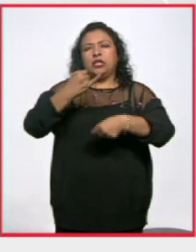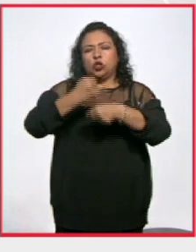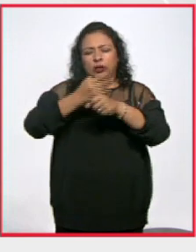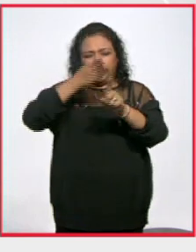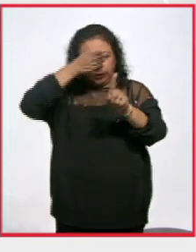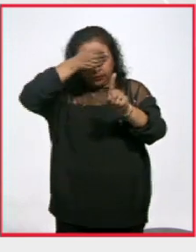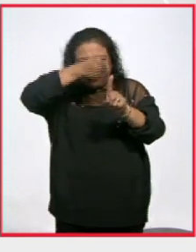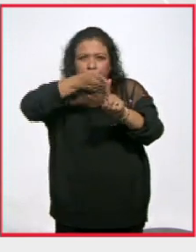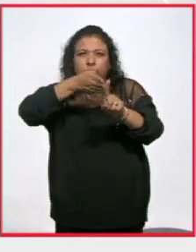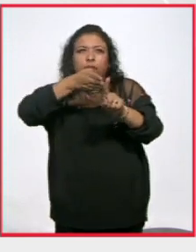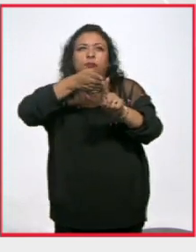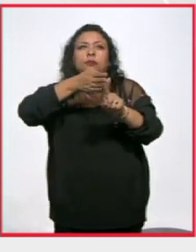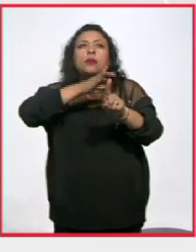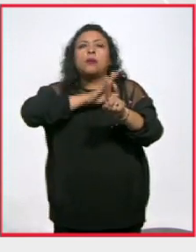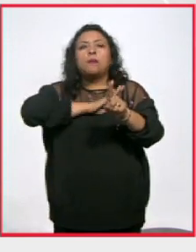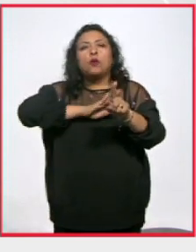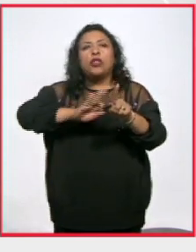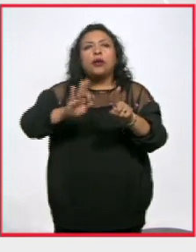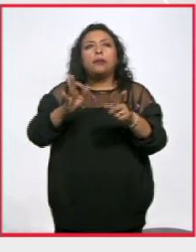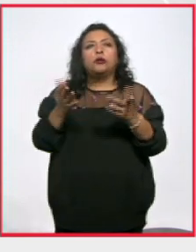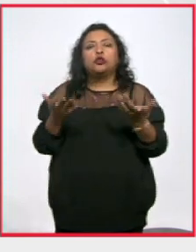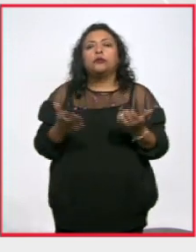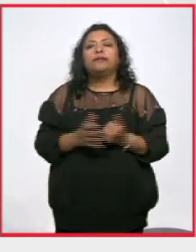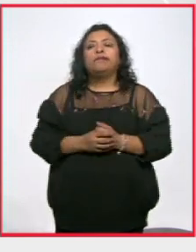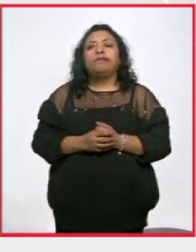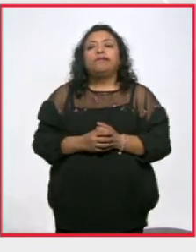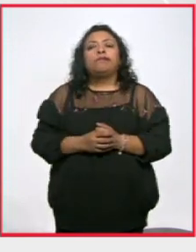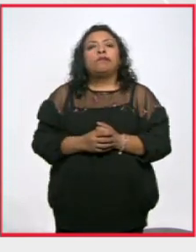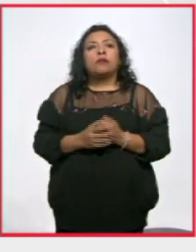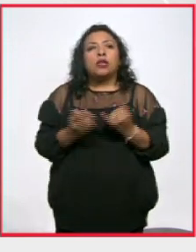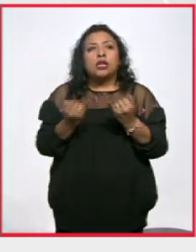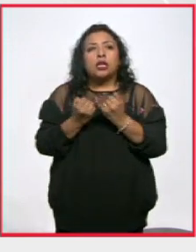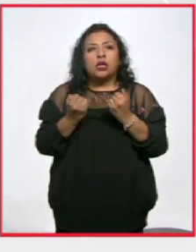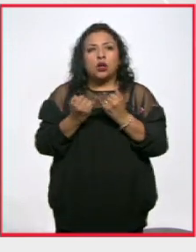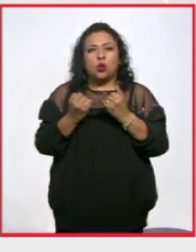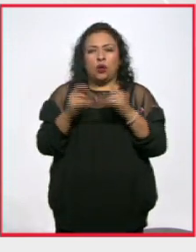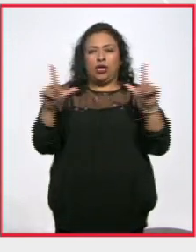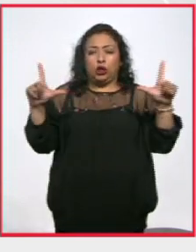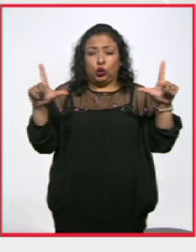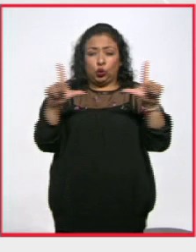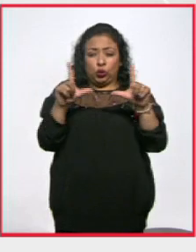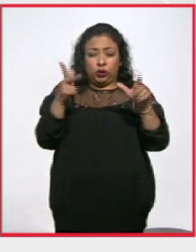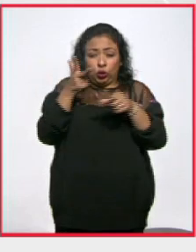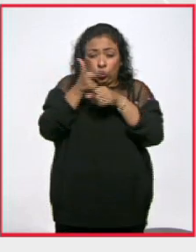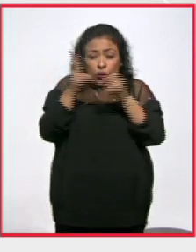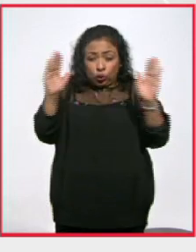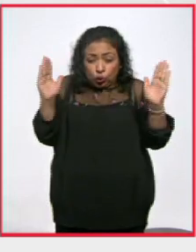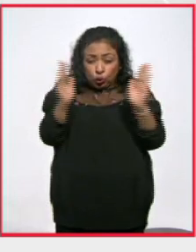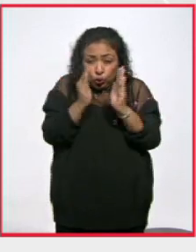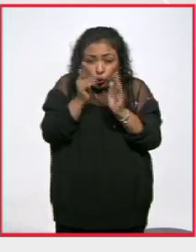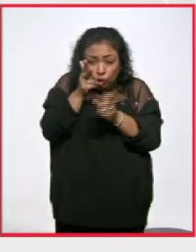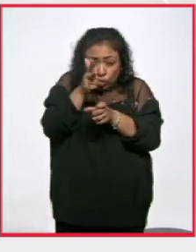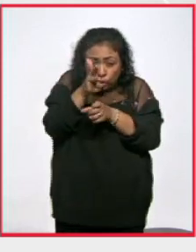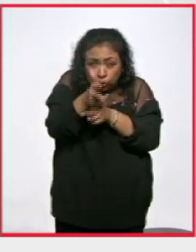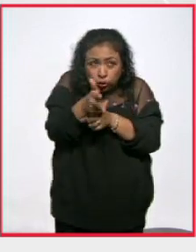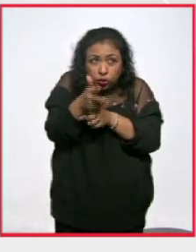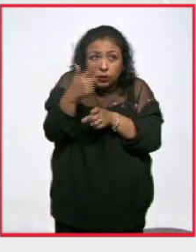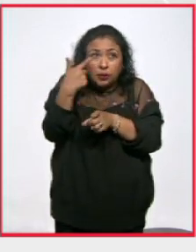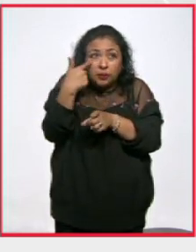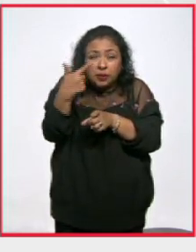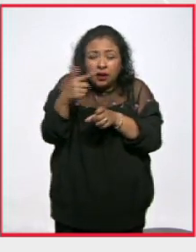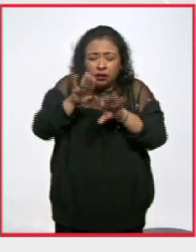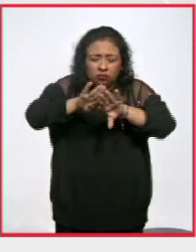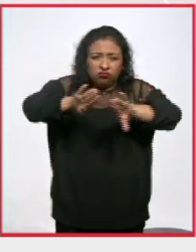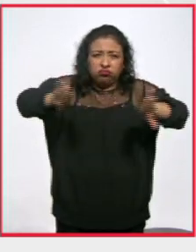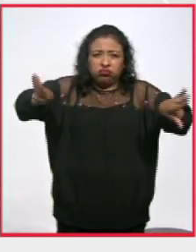nos permiten también el cuadro 4-3 muy cerrado, de sacar el exotismo del